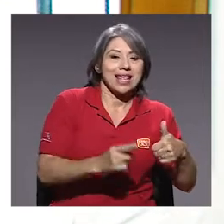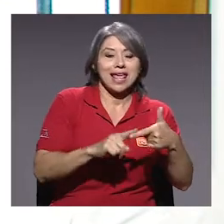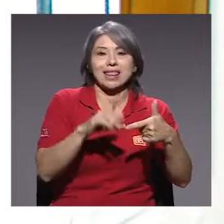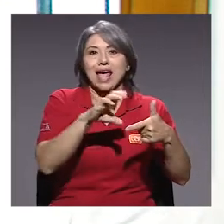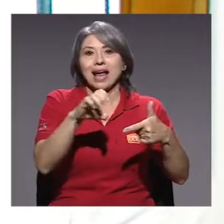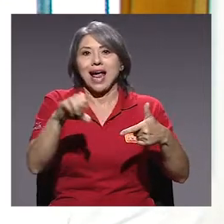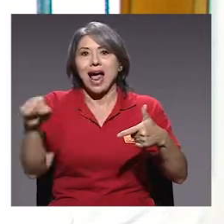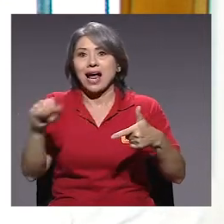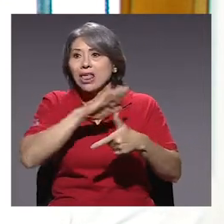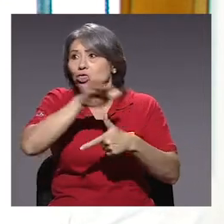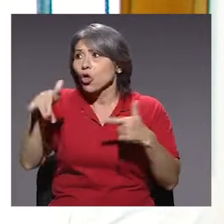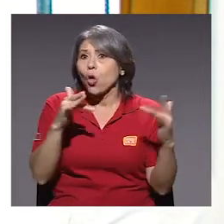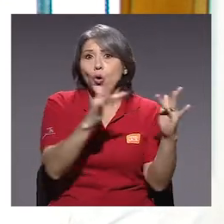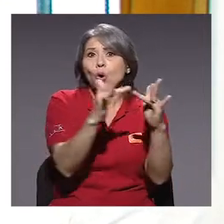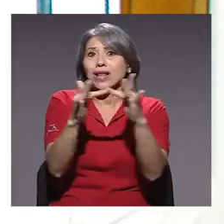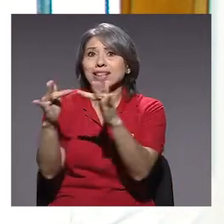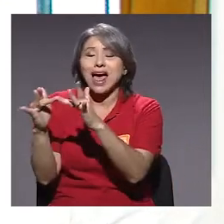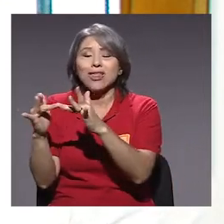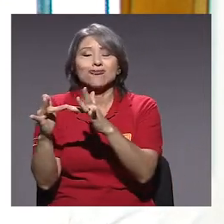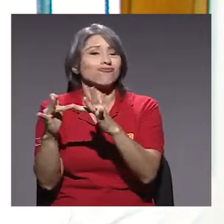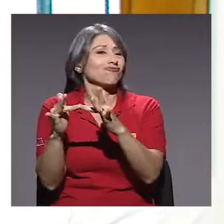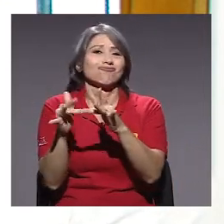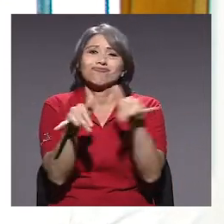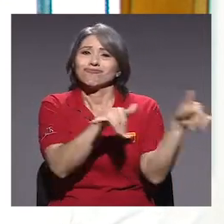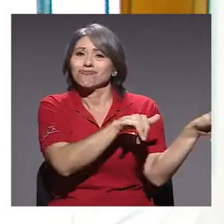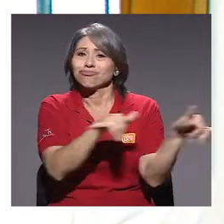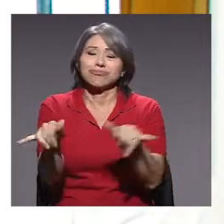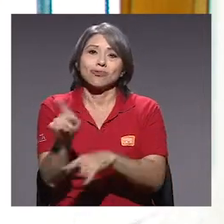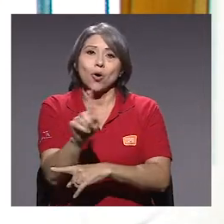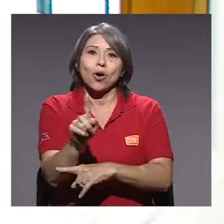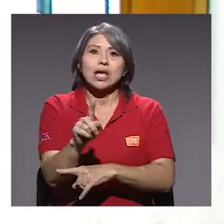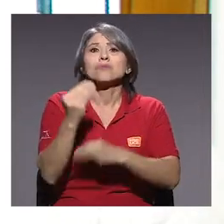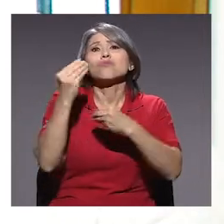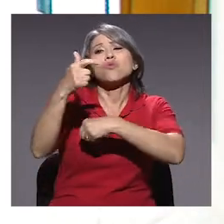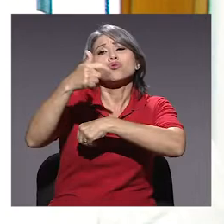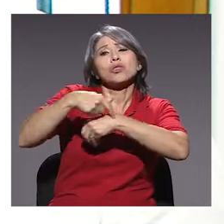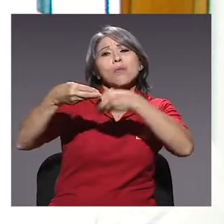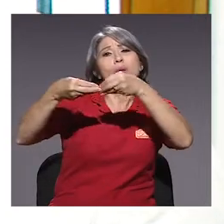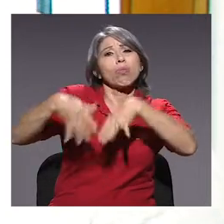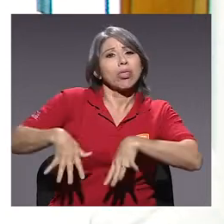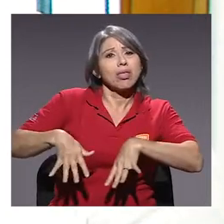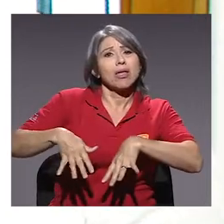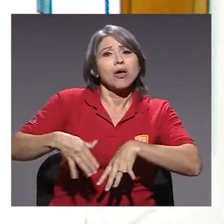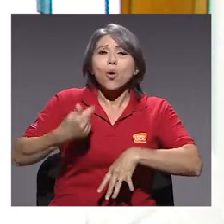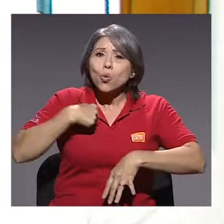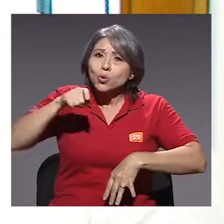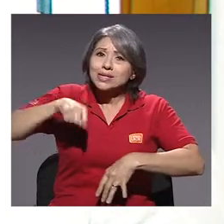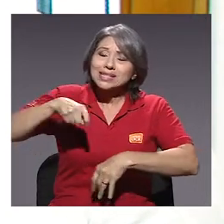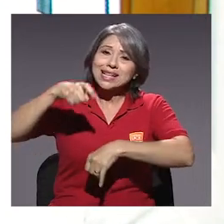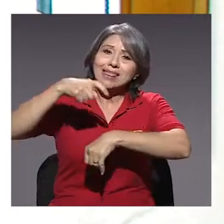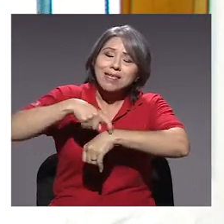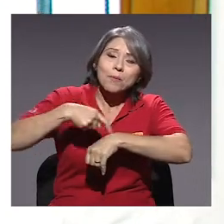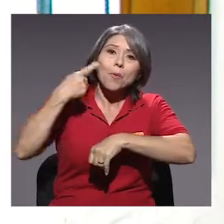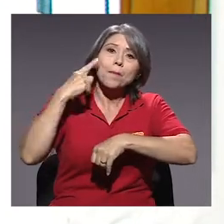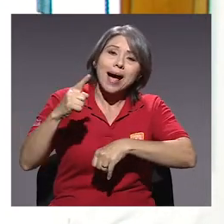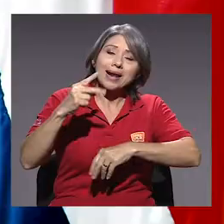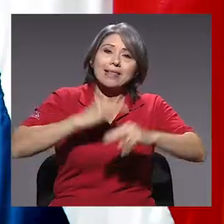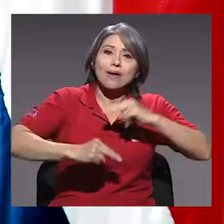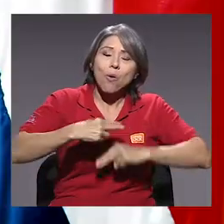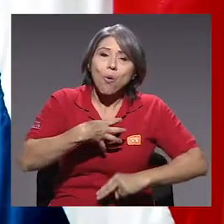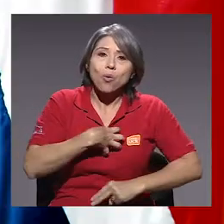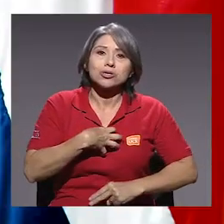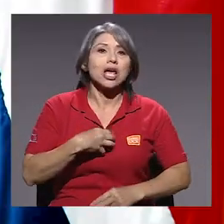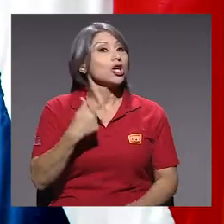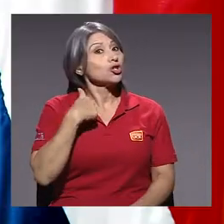que esté todo interconectado. Es tiempo que te quita. Tiempo que uno debería estar invirtiendo en su emprendimiento.